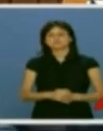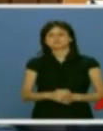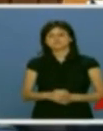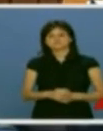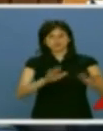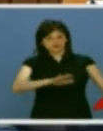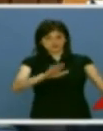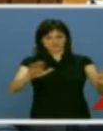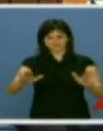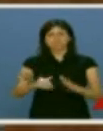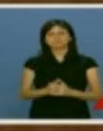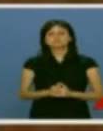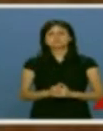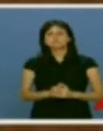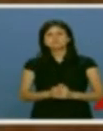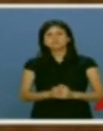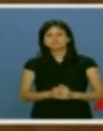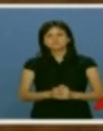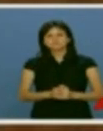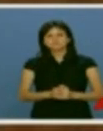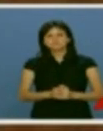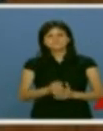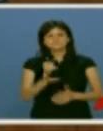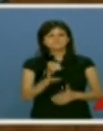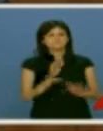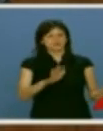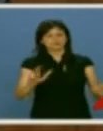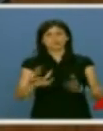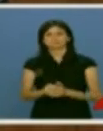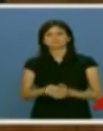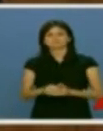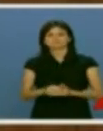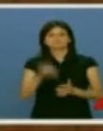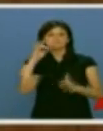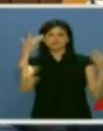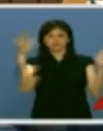Calma, calma, calma, no, calma. Más importante aún,